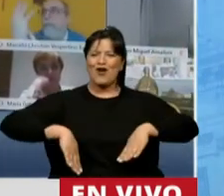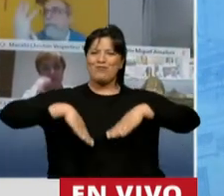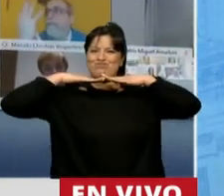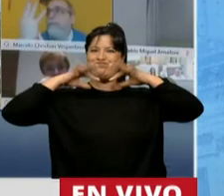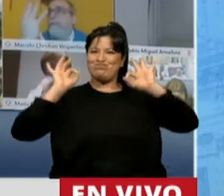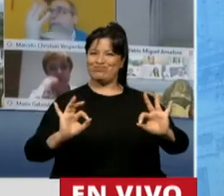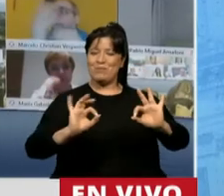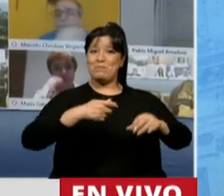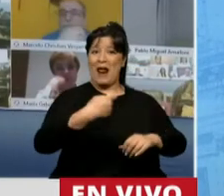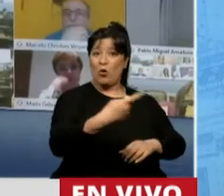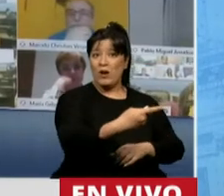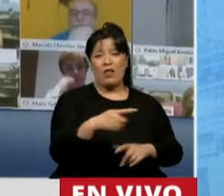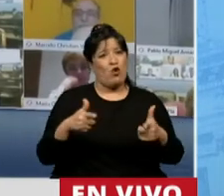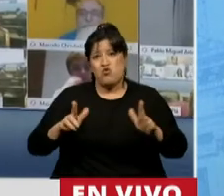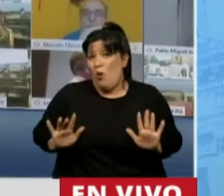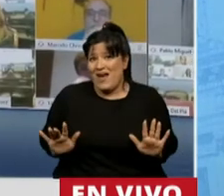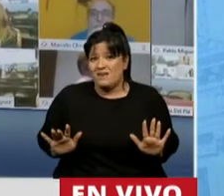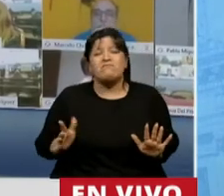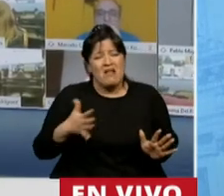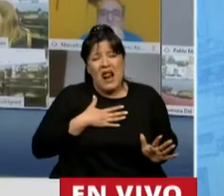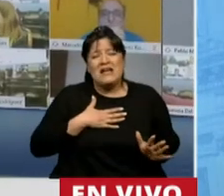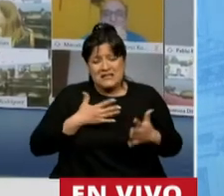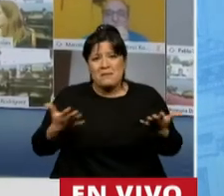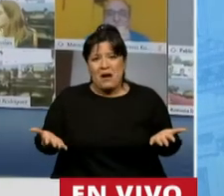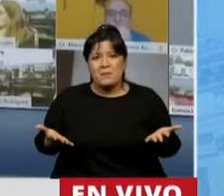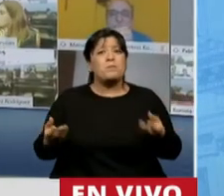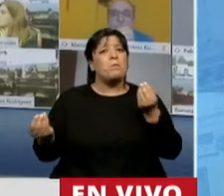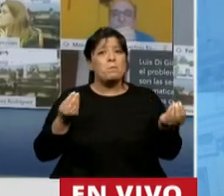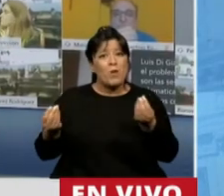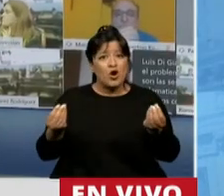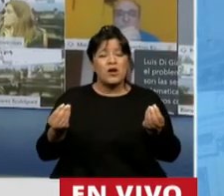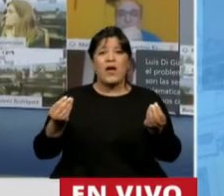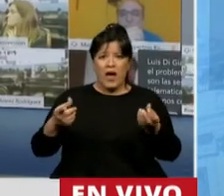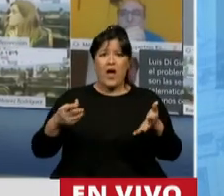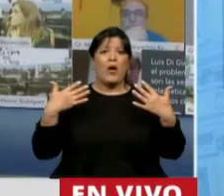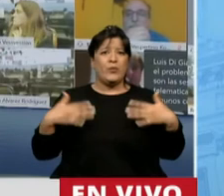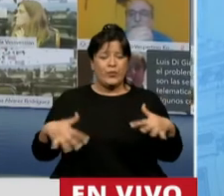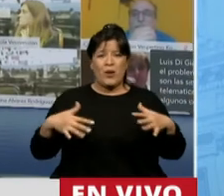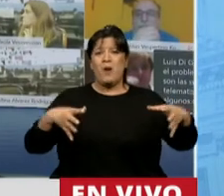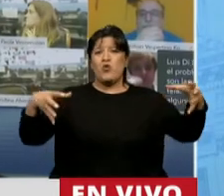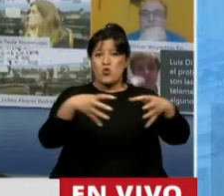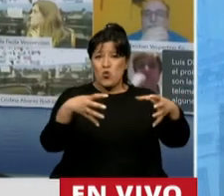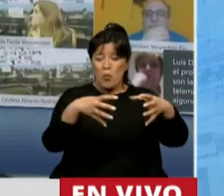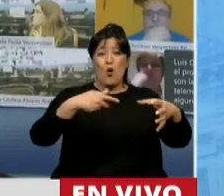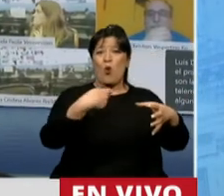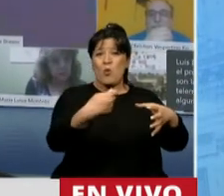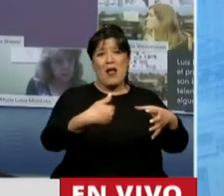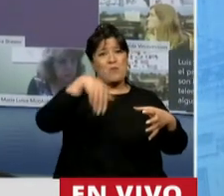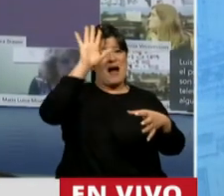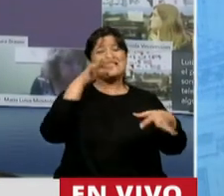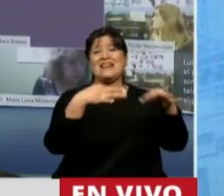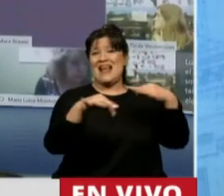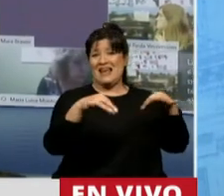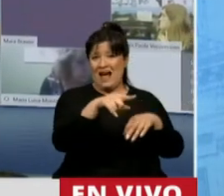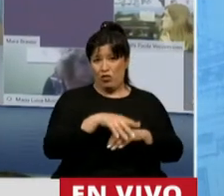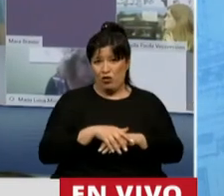Y es lamentable, porque realmente es esa franja etaria que tiene mayor vulnerabilidad y que todos